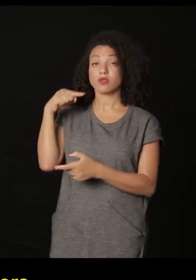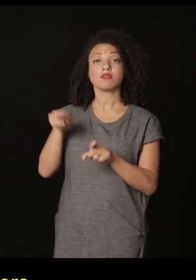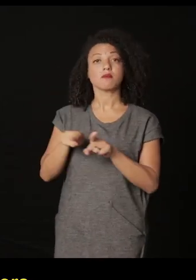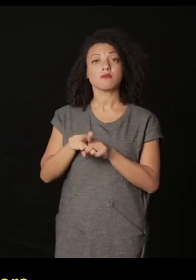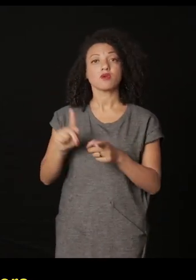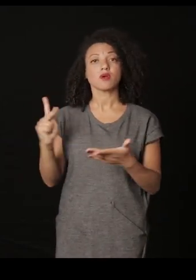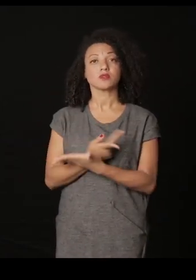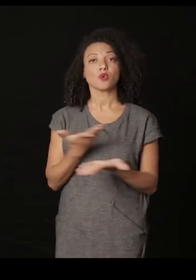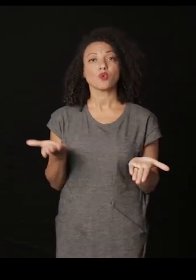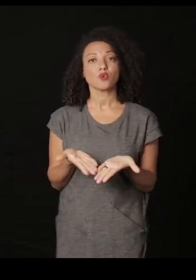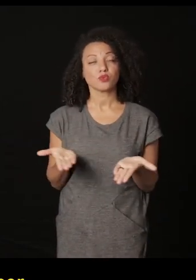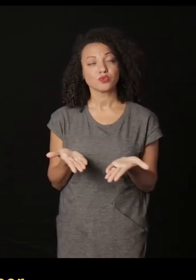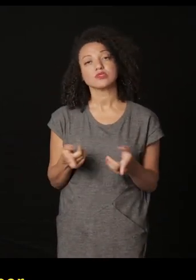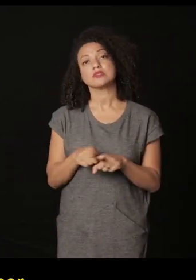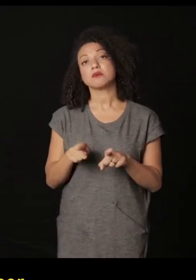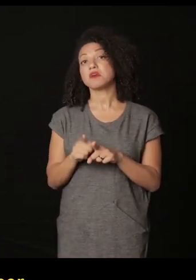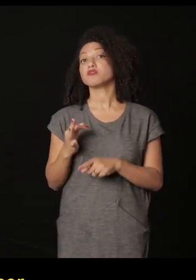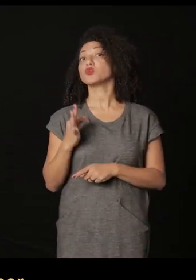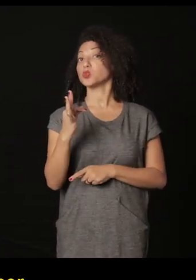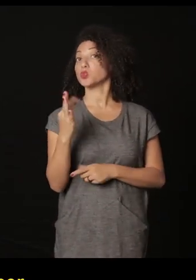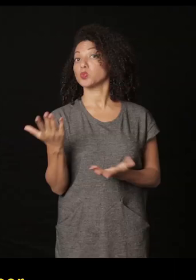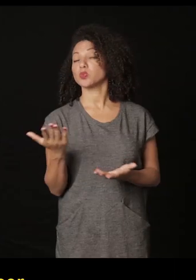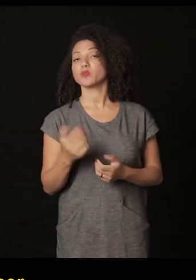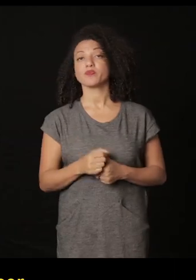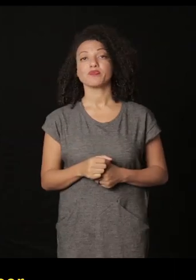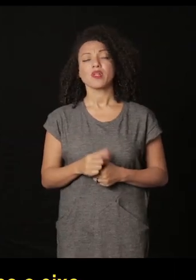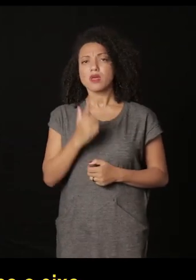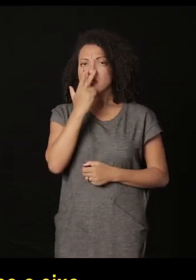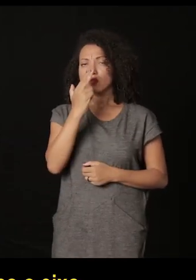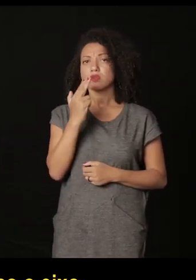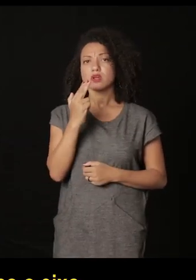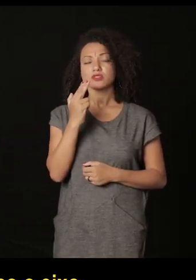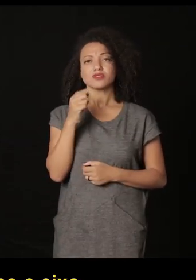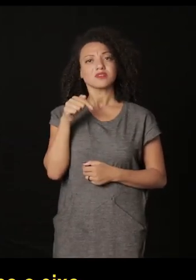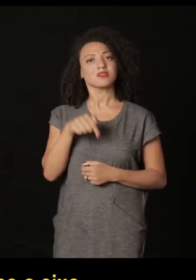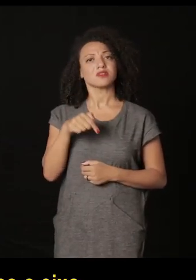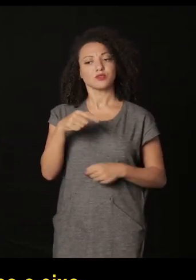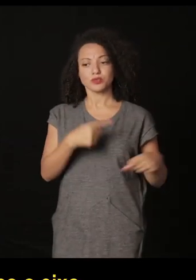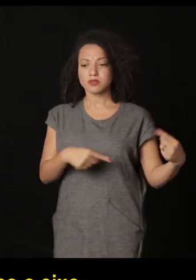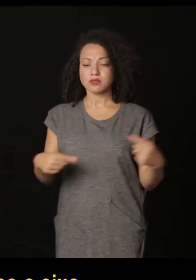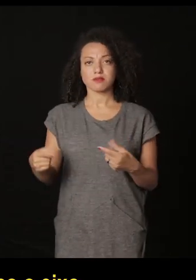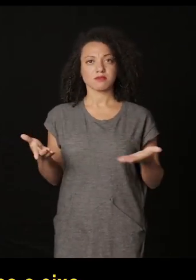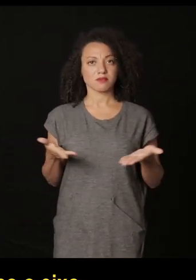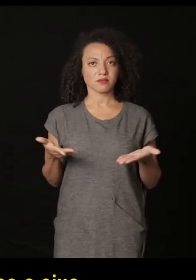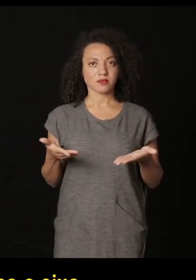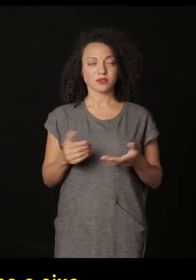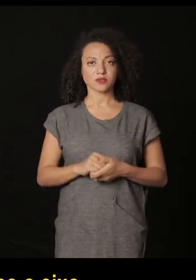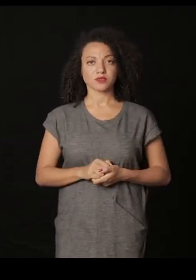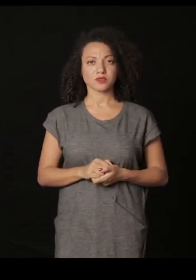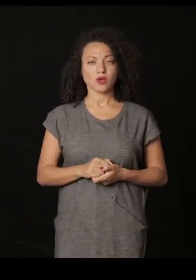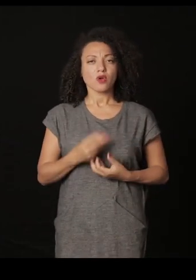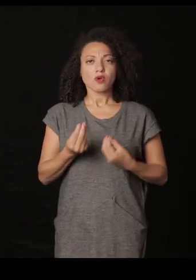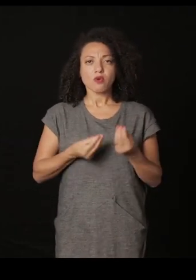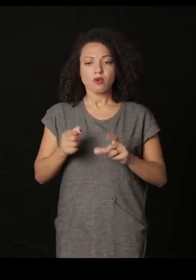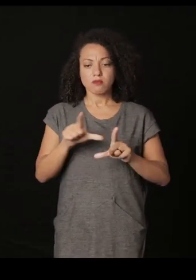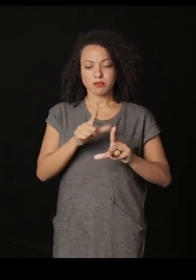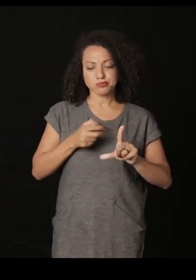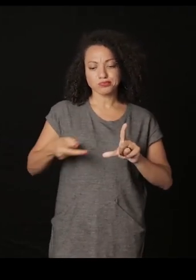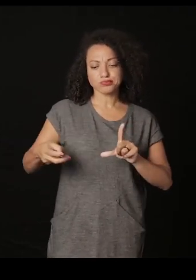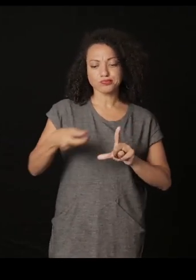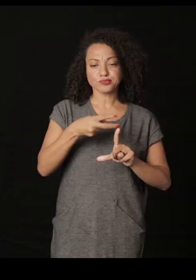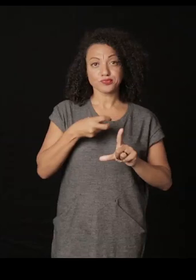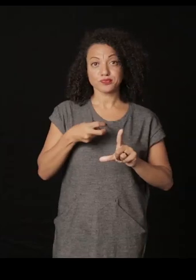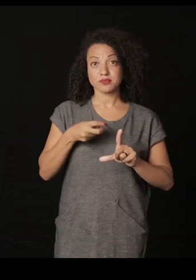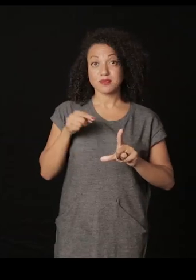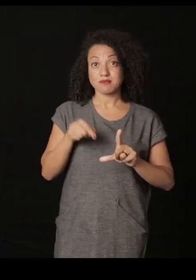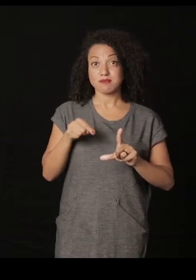está sucediendo ahora y tal vez de lo que va a suceder yo creo que este va a ser un poco el eixo de nuestra mesa hoy hablar como